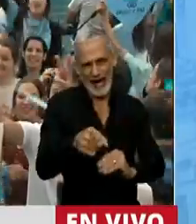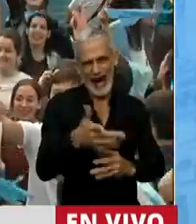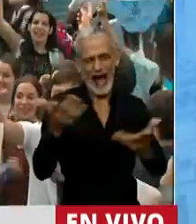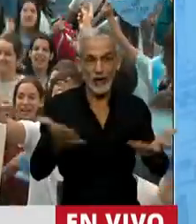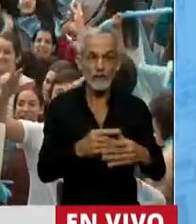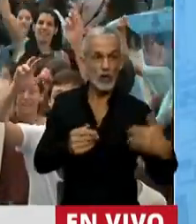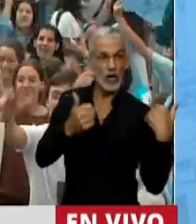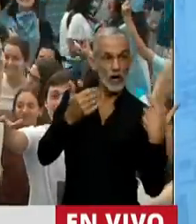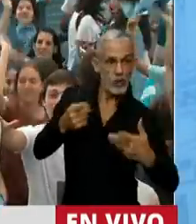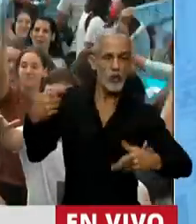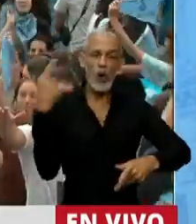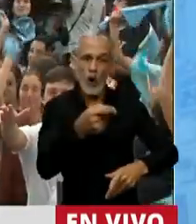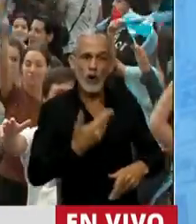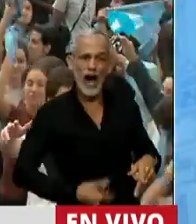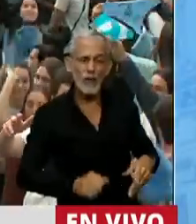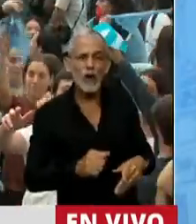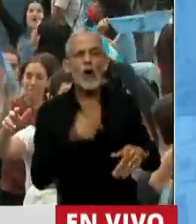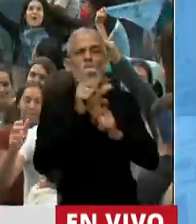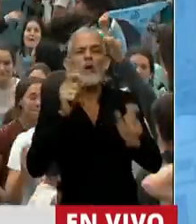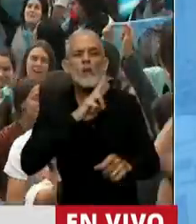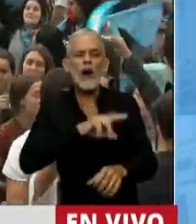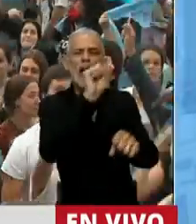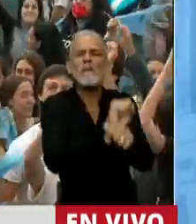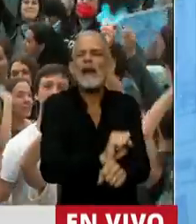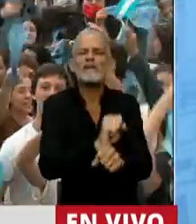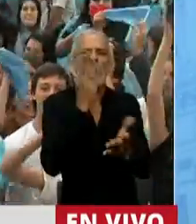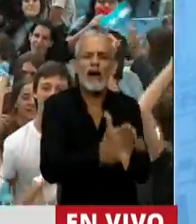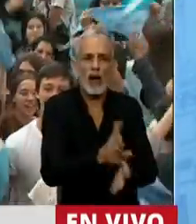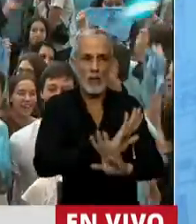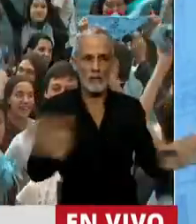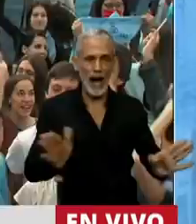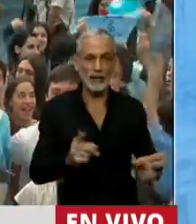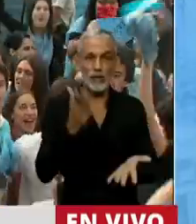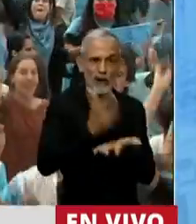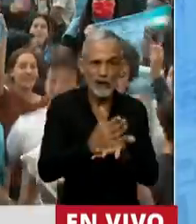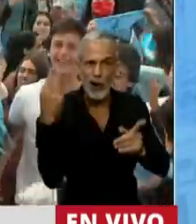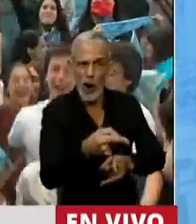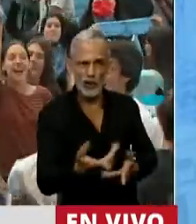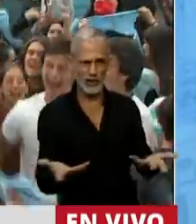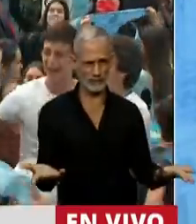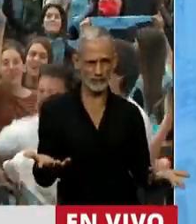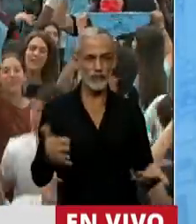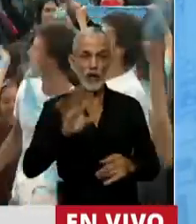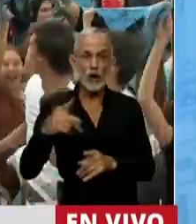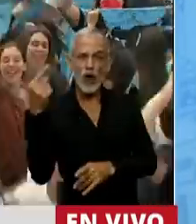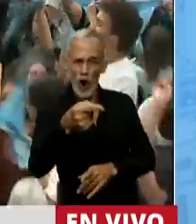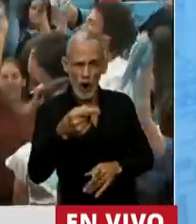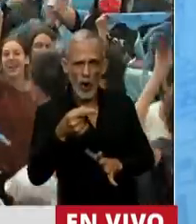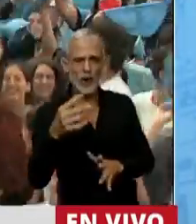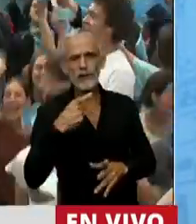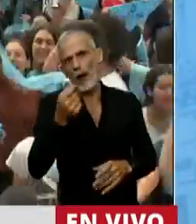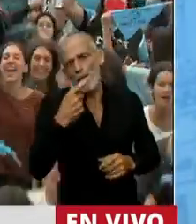dicen que no quieren más mujeres presas ni criminalizadas, pero se oponen a la despenalización. Los que se oponen hablan de